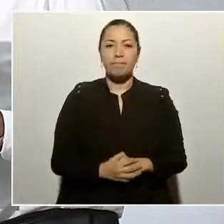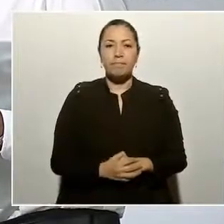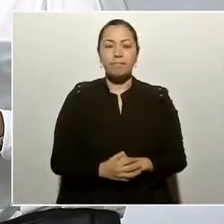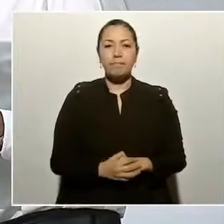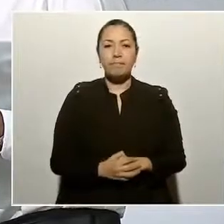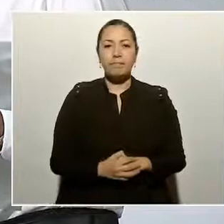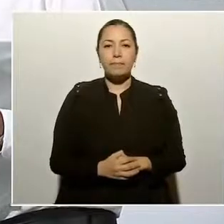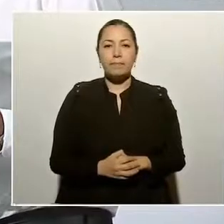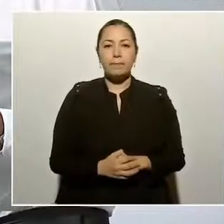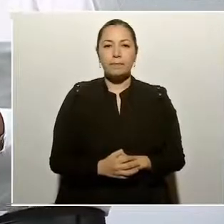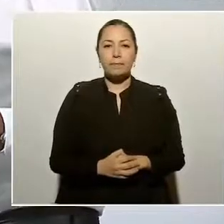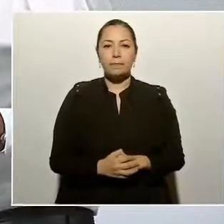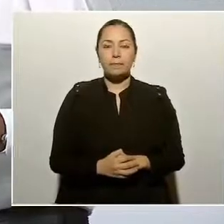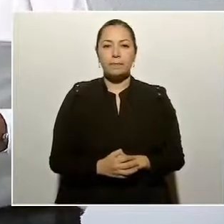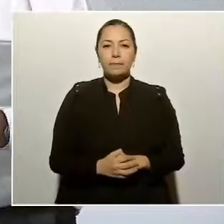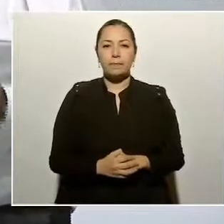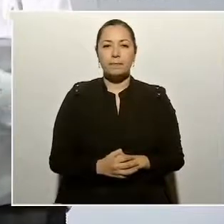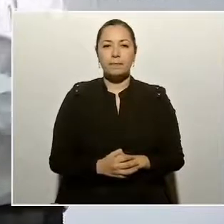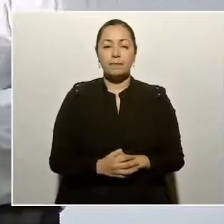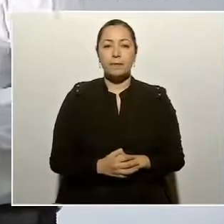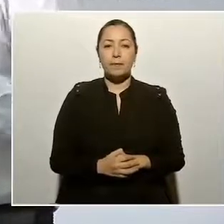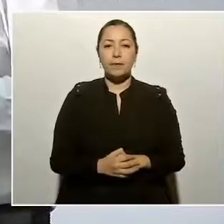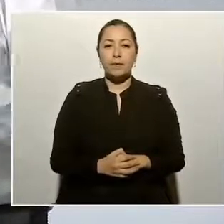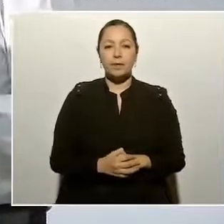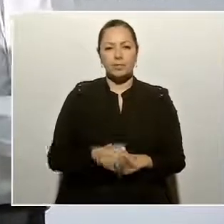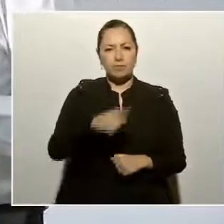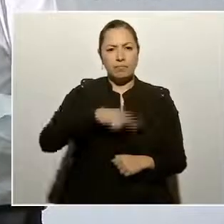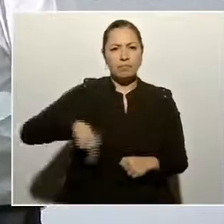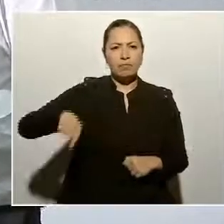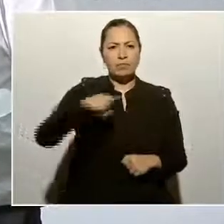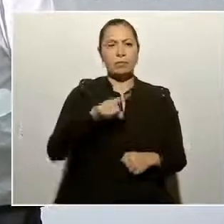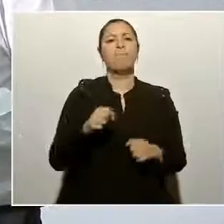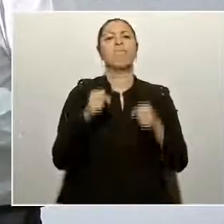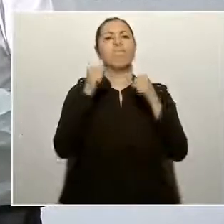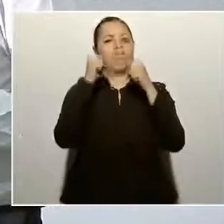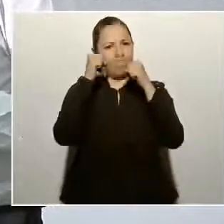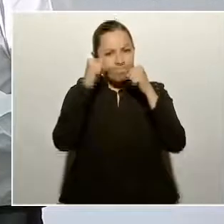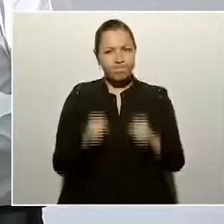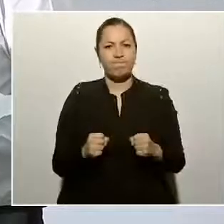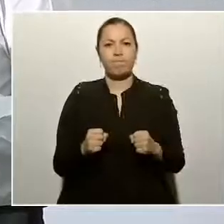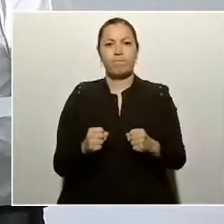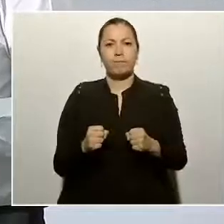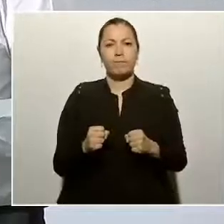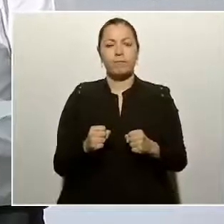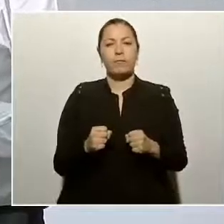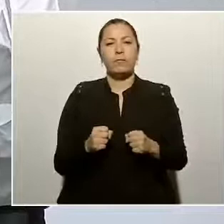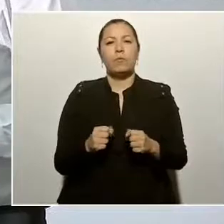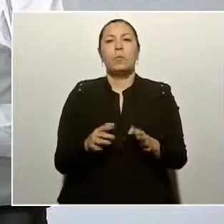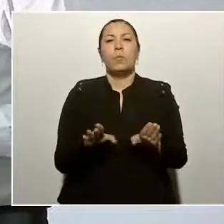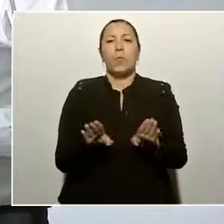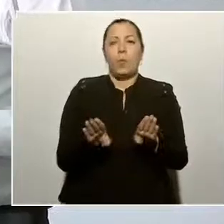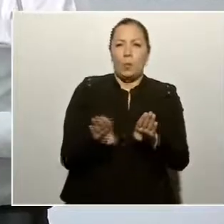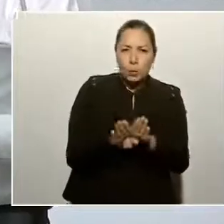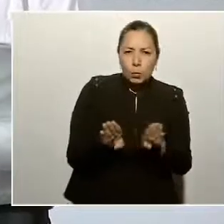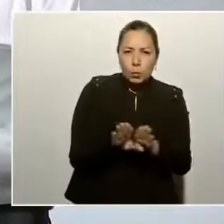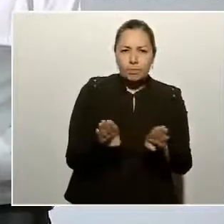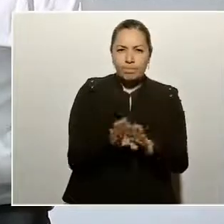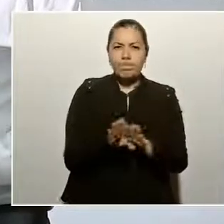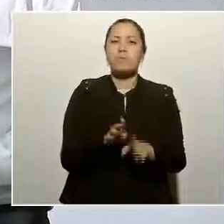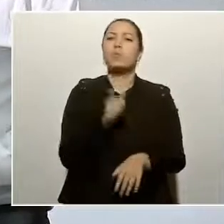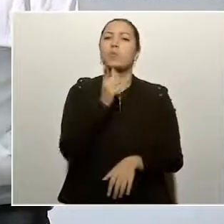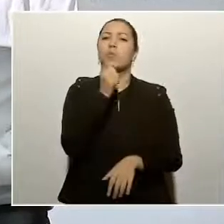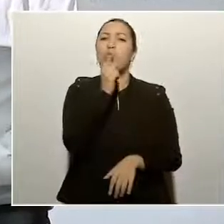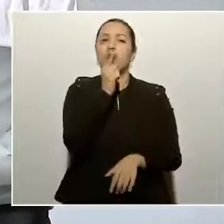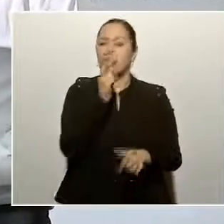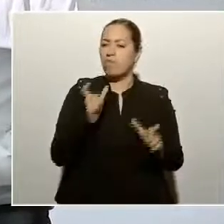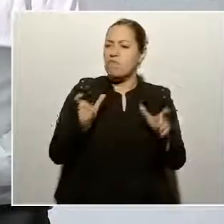que se garantice con policías,